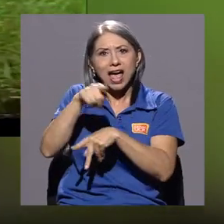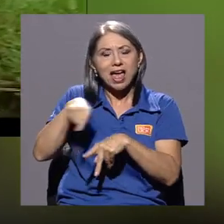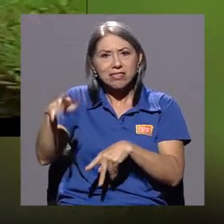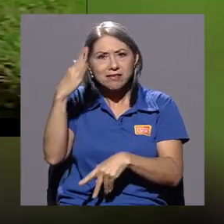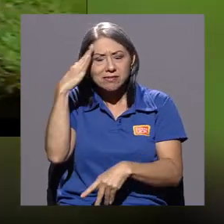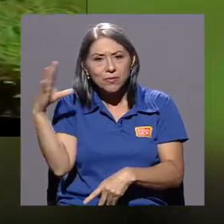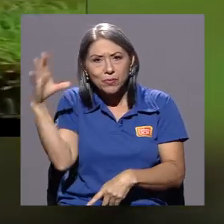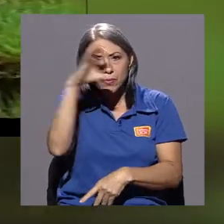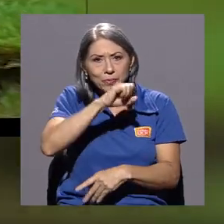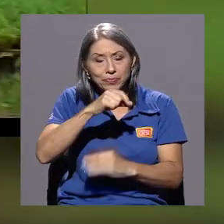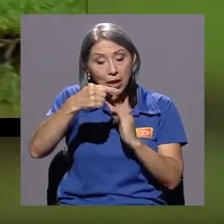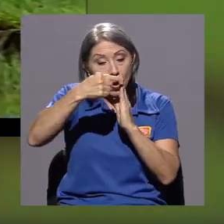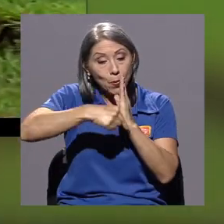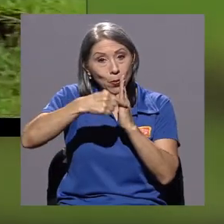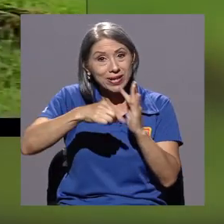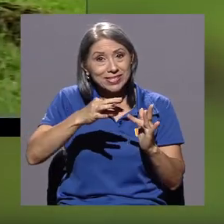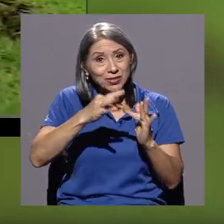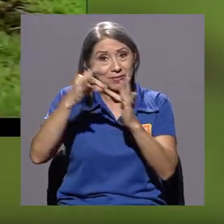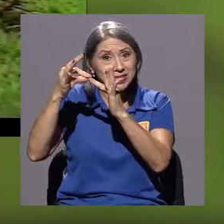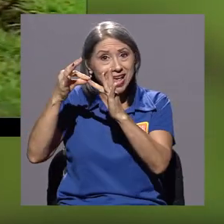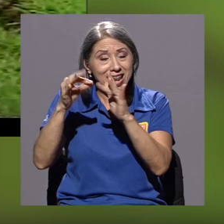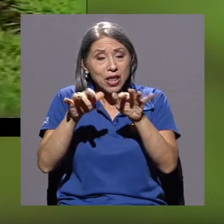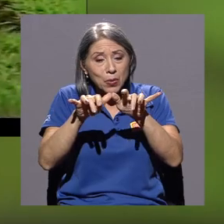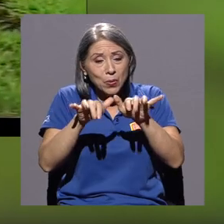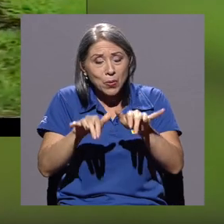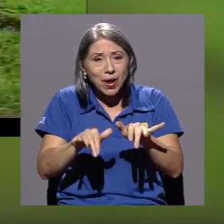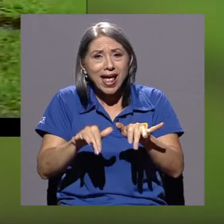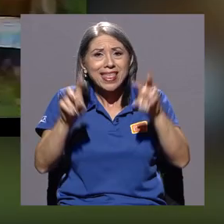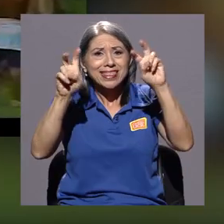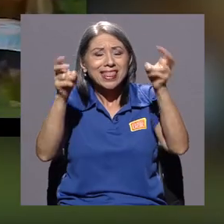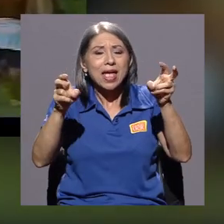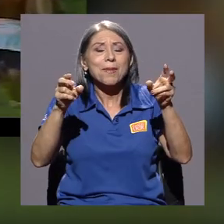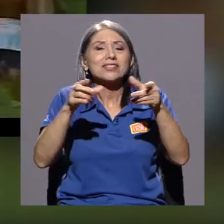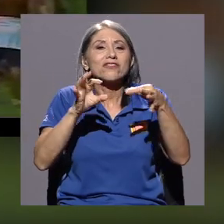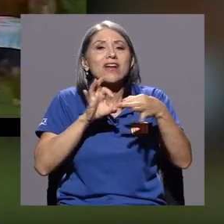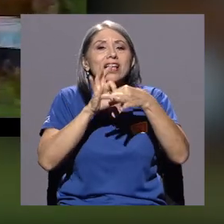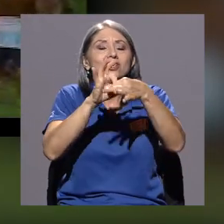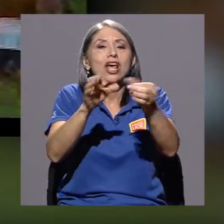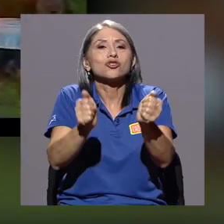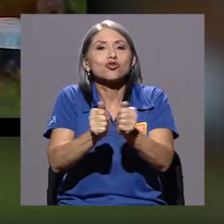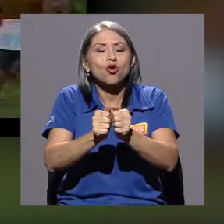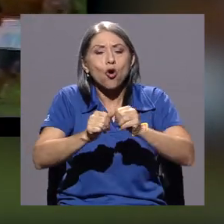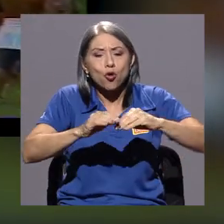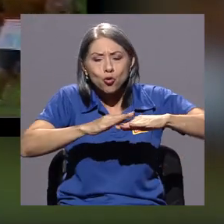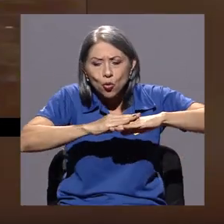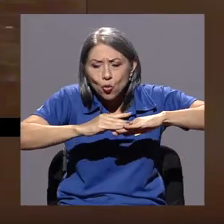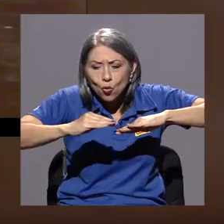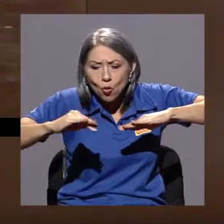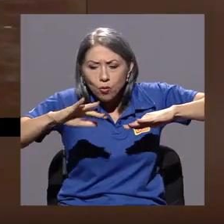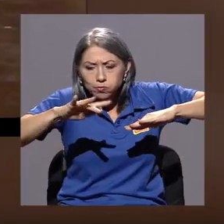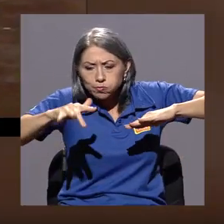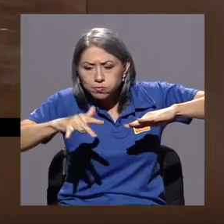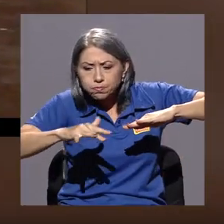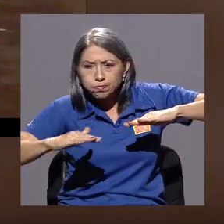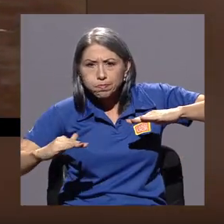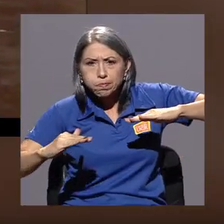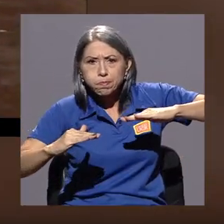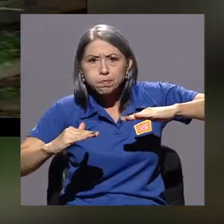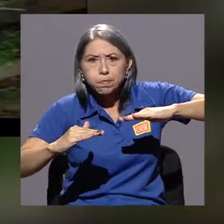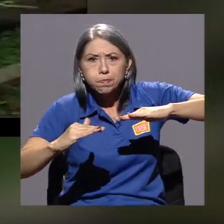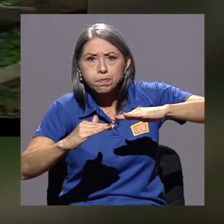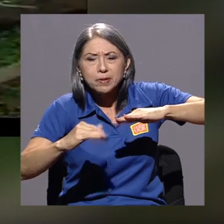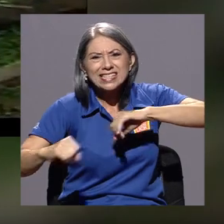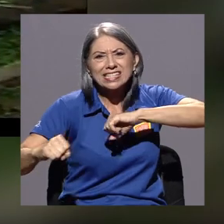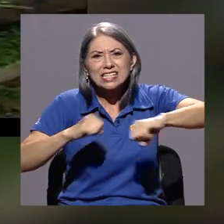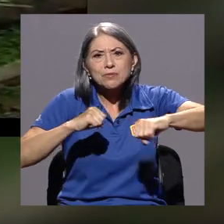Esta publicación especial presenta temas relacionados con la geotectónica de la región, la sismología del evento